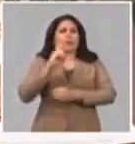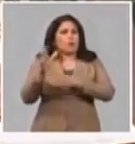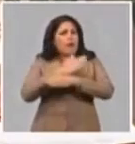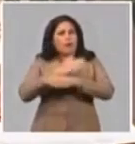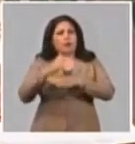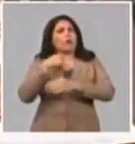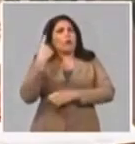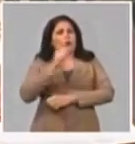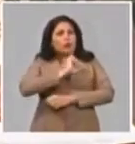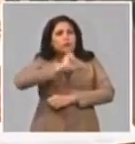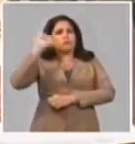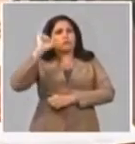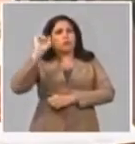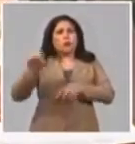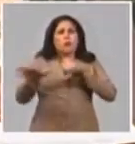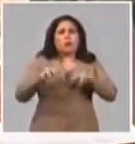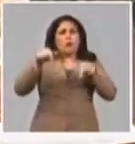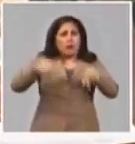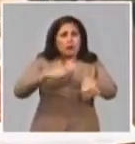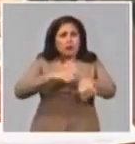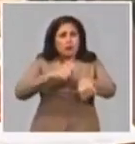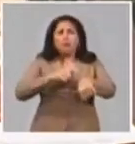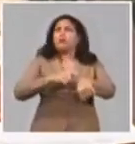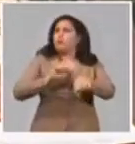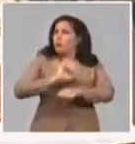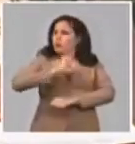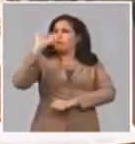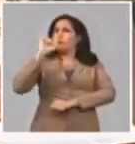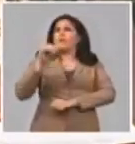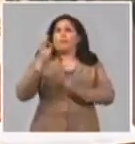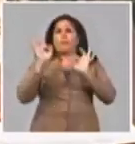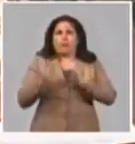vencerla, nosotros también estamos en condiciones de poderlo hacer.